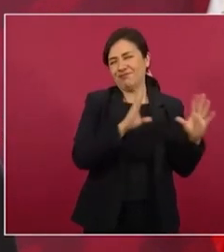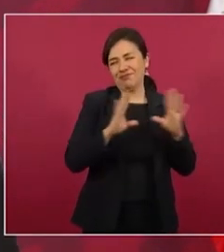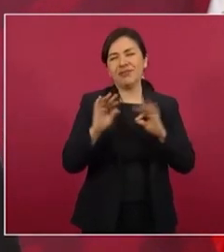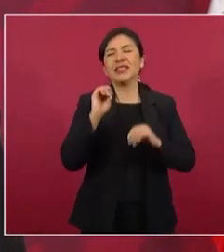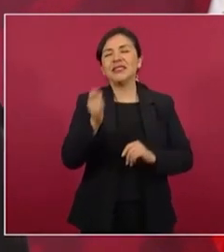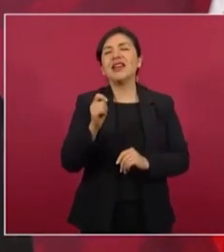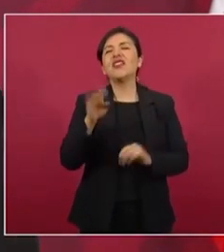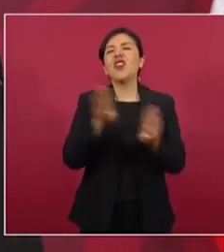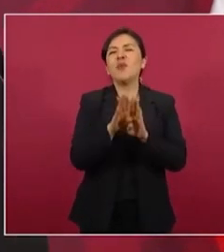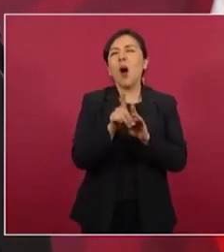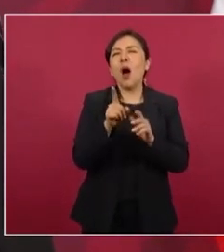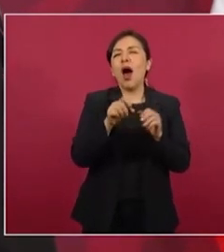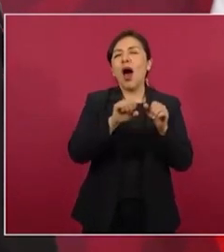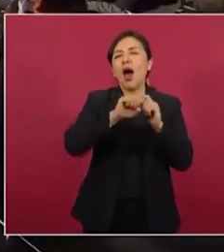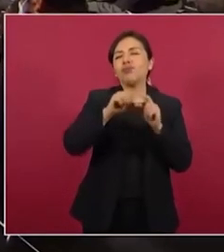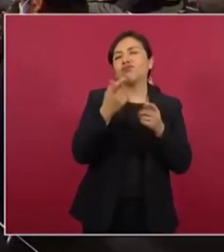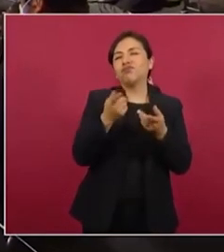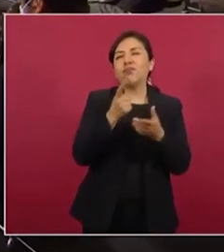cañonazos de todo tipo